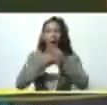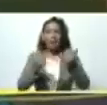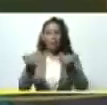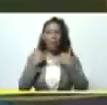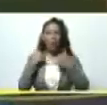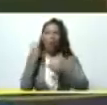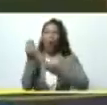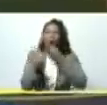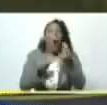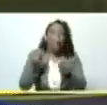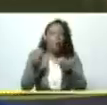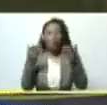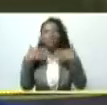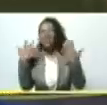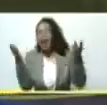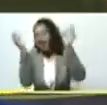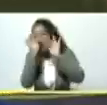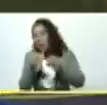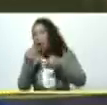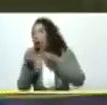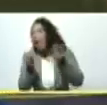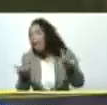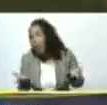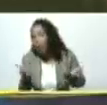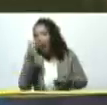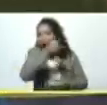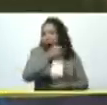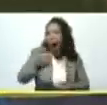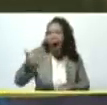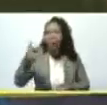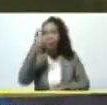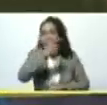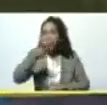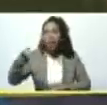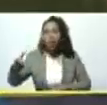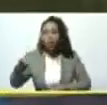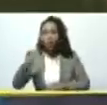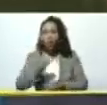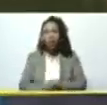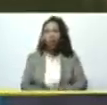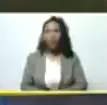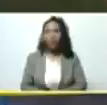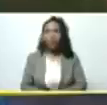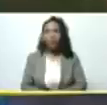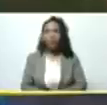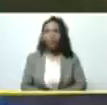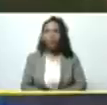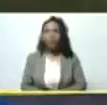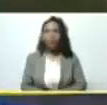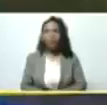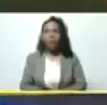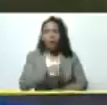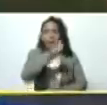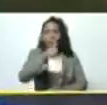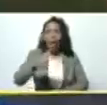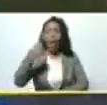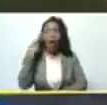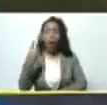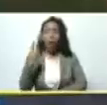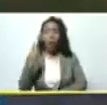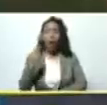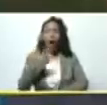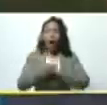¿de qué manera? cada quien que se toque el corazón y cada quien que le dé su